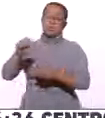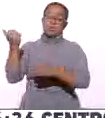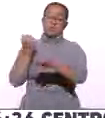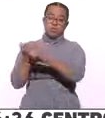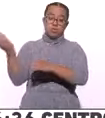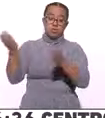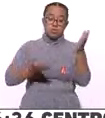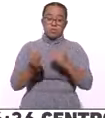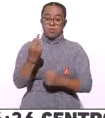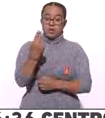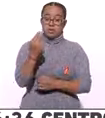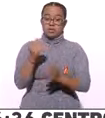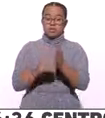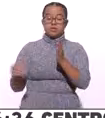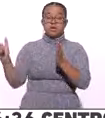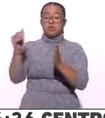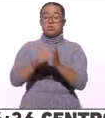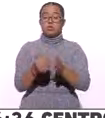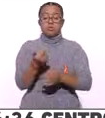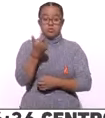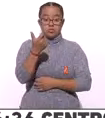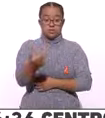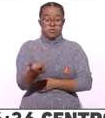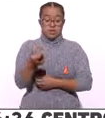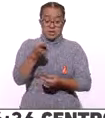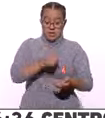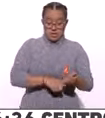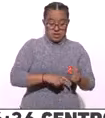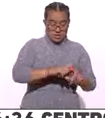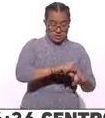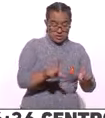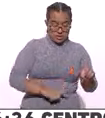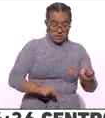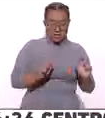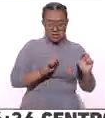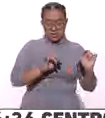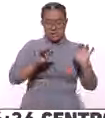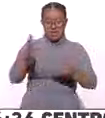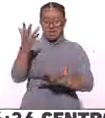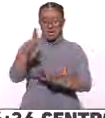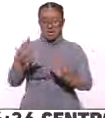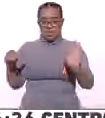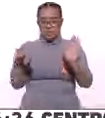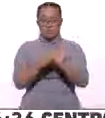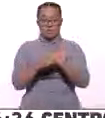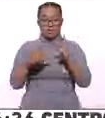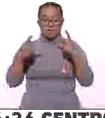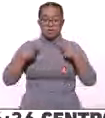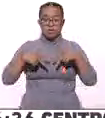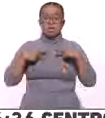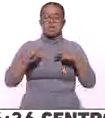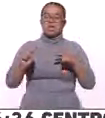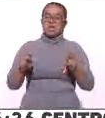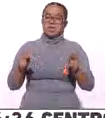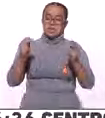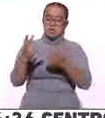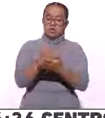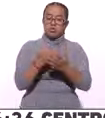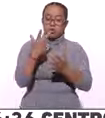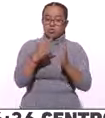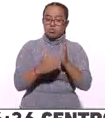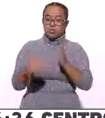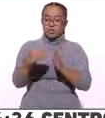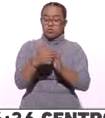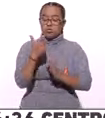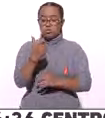25 millones de pesos que se esperan del interior de la República vengan 10 mil personas. ventas al comercio, 8 millones de pesos,